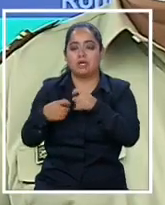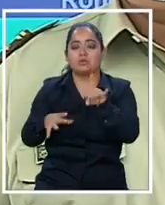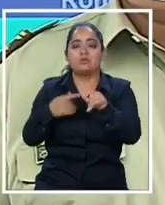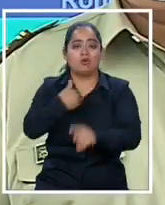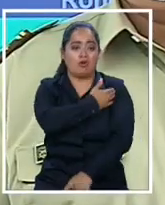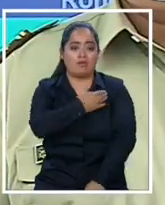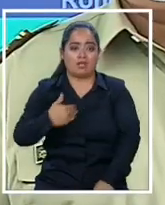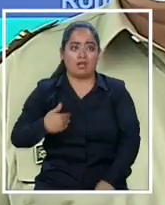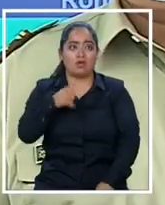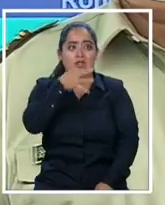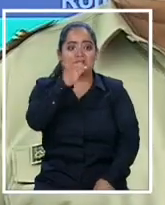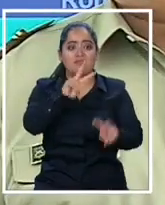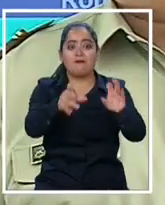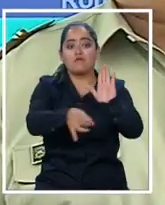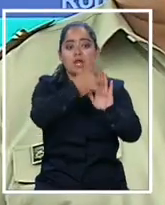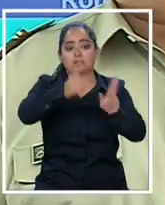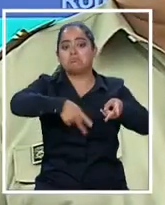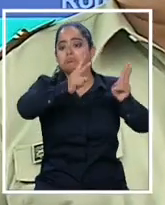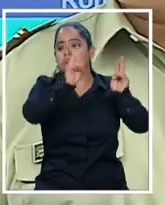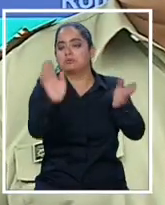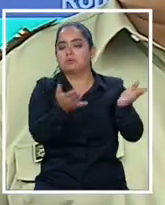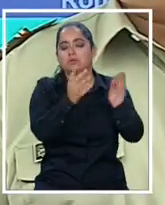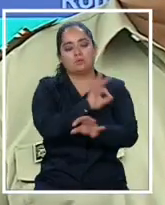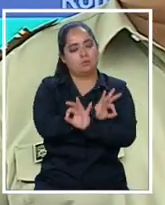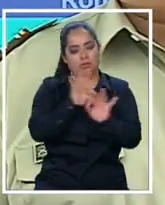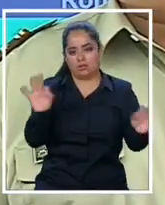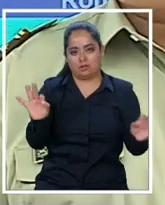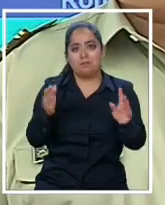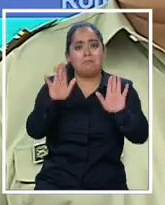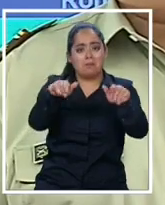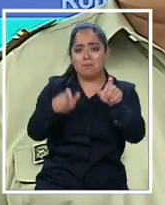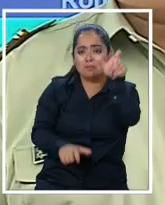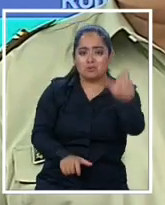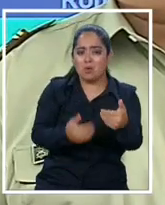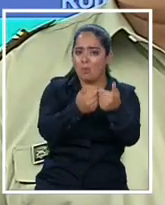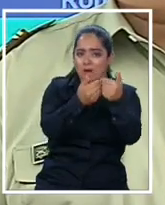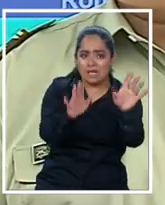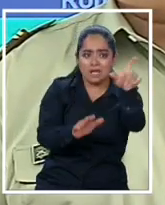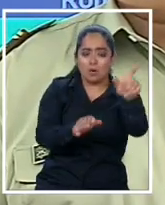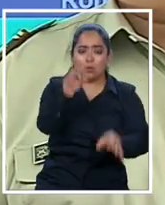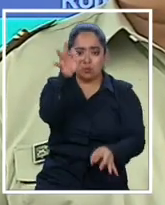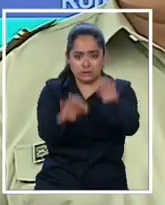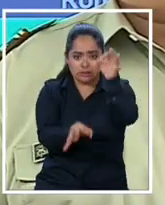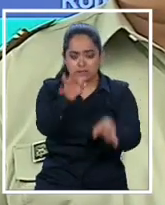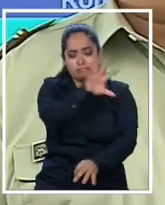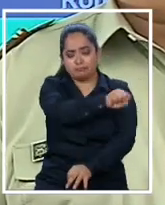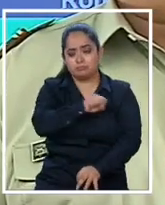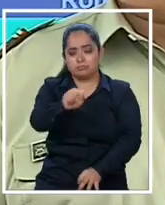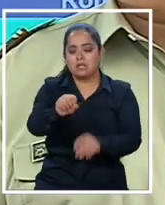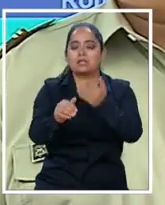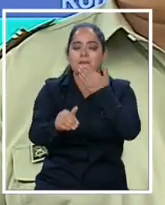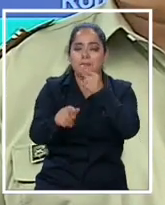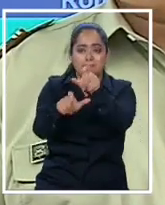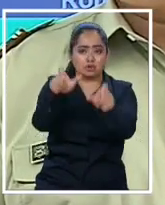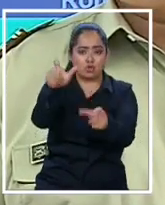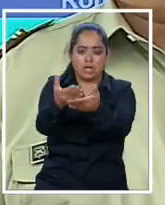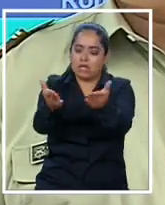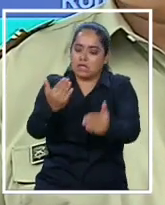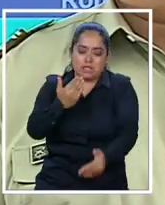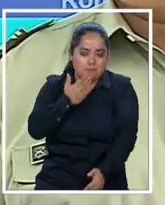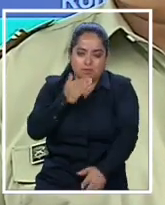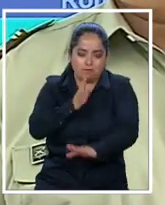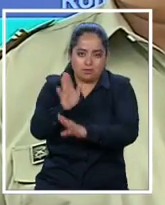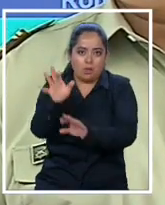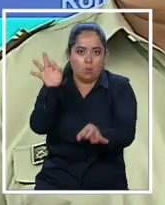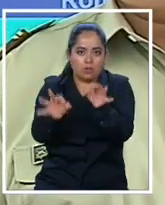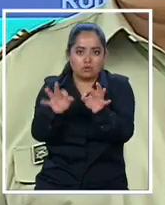nunca va a avalar el camino de la violencia. Así como cualquier persona, cualquier chileno tiene que enfrentar la justicia, por supuesto, estas personas también debiesen hacerlo. Ese